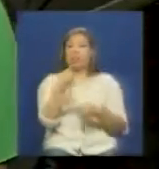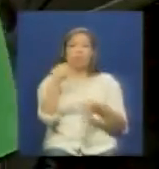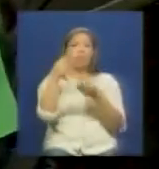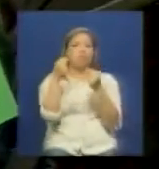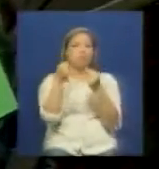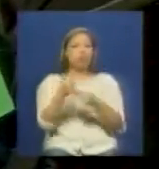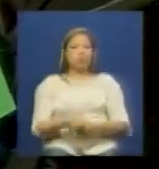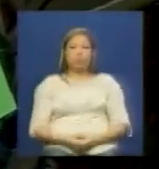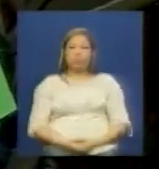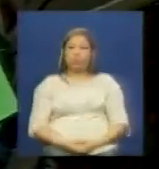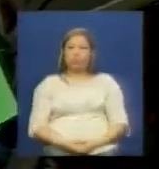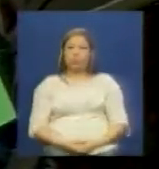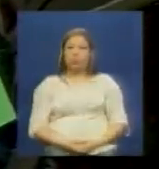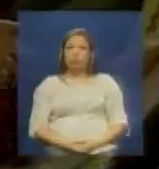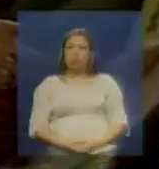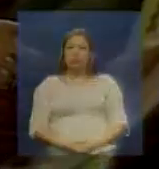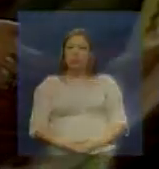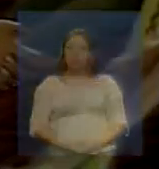venimos con más